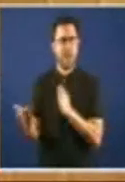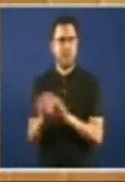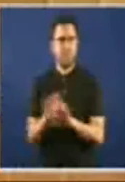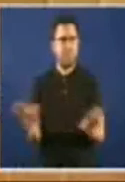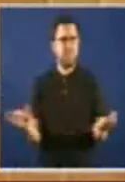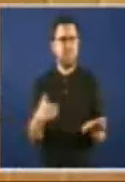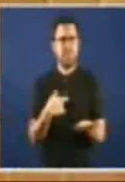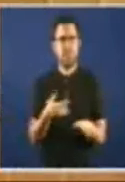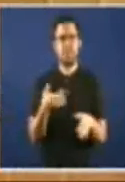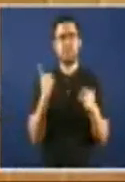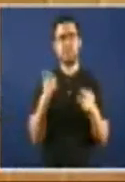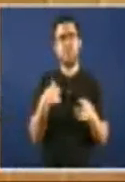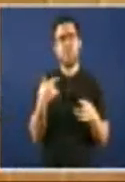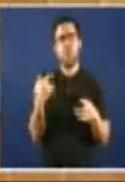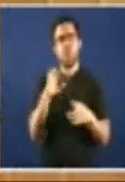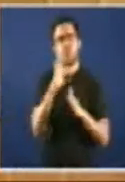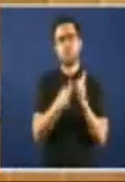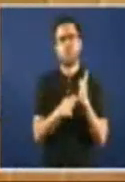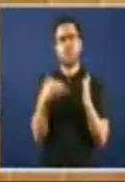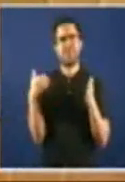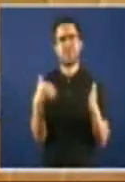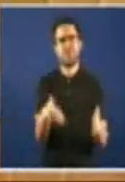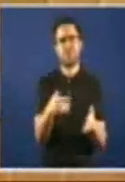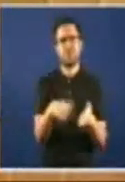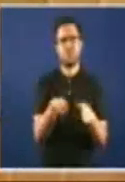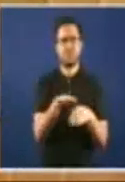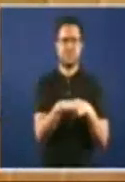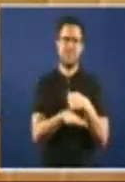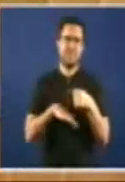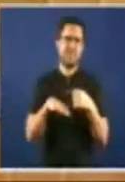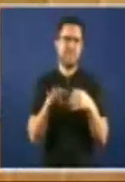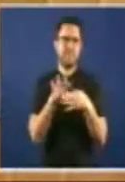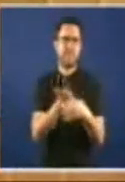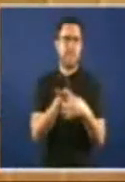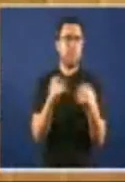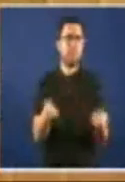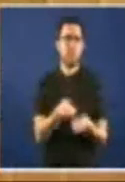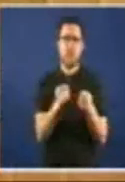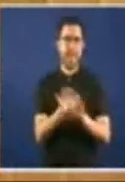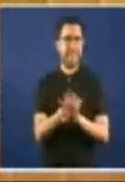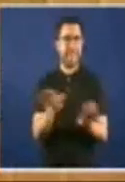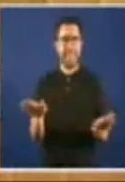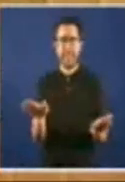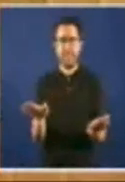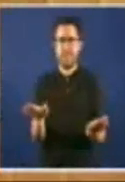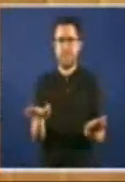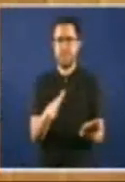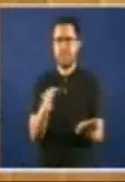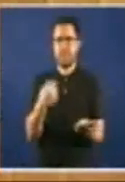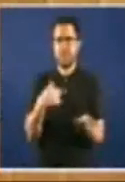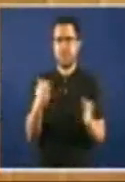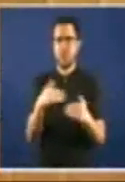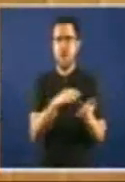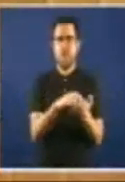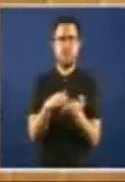orzamentos se basaron nela, inda sin estar aprobada Igual que se constituyen se aos organismos sin estar nin sequera